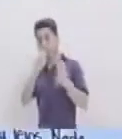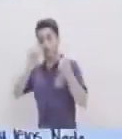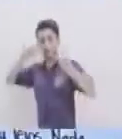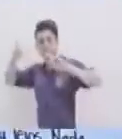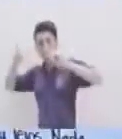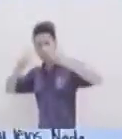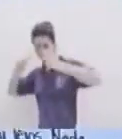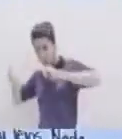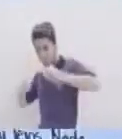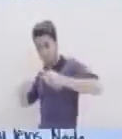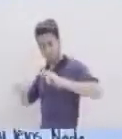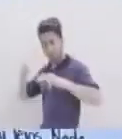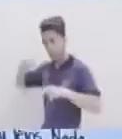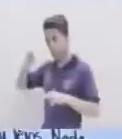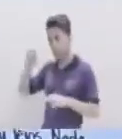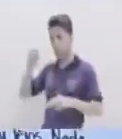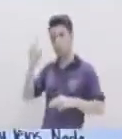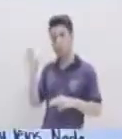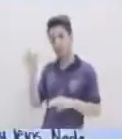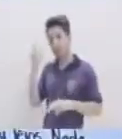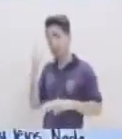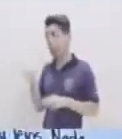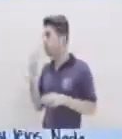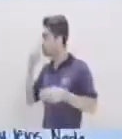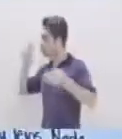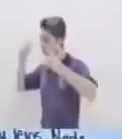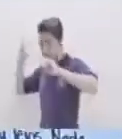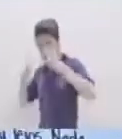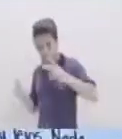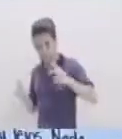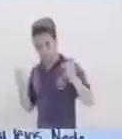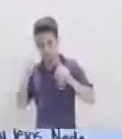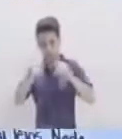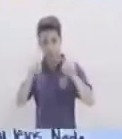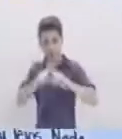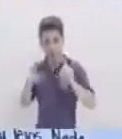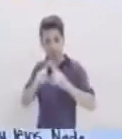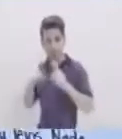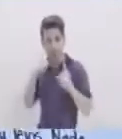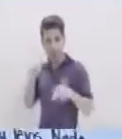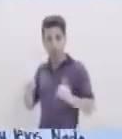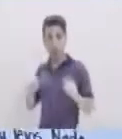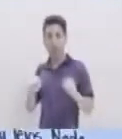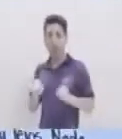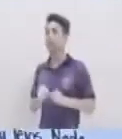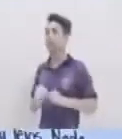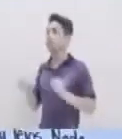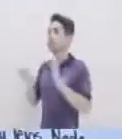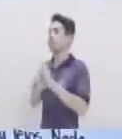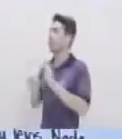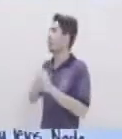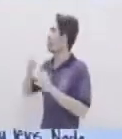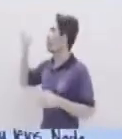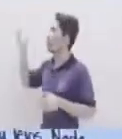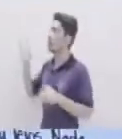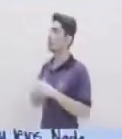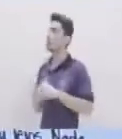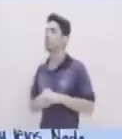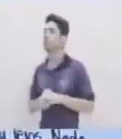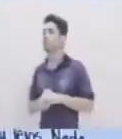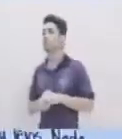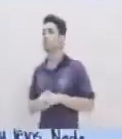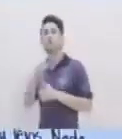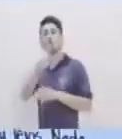modos Que cambien a modo indicativo Que cambien a modo subjuntivo Y que cambien a modo imperativo Por ejemplo acá